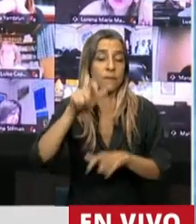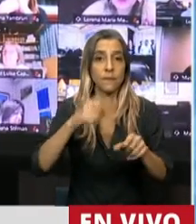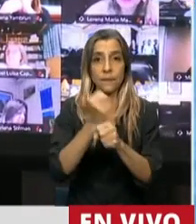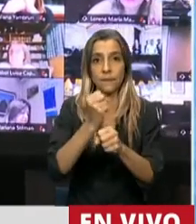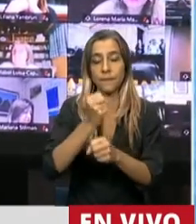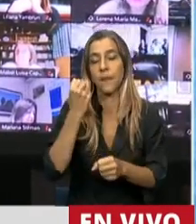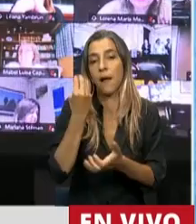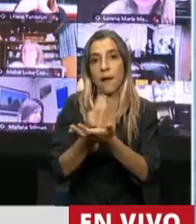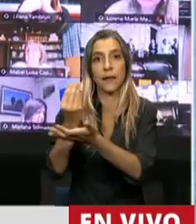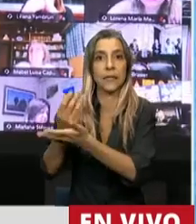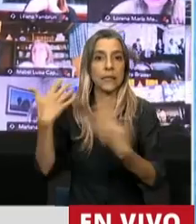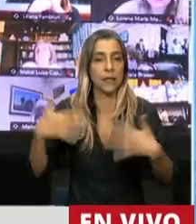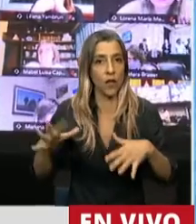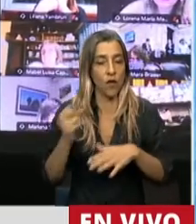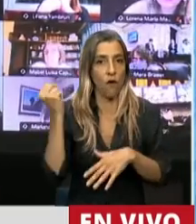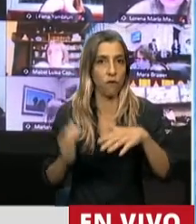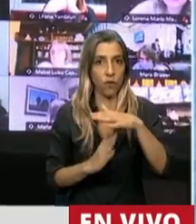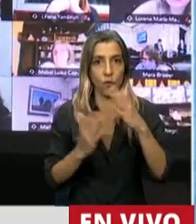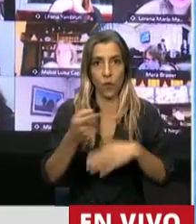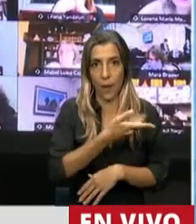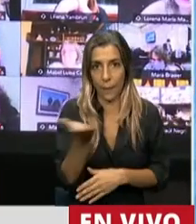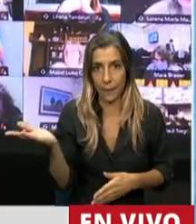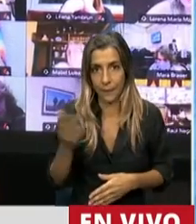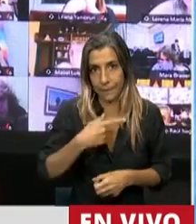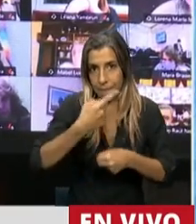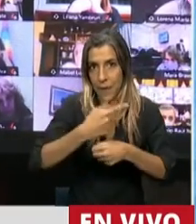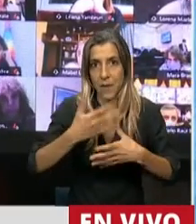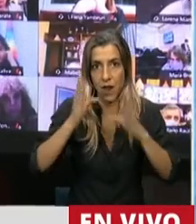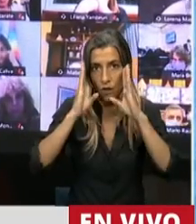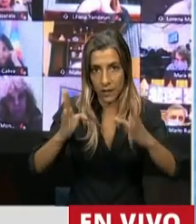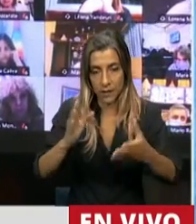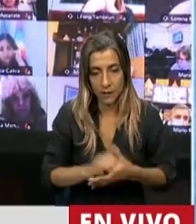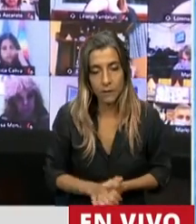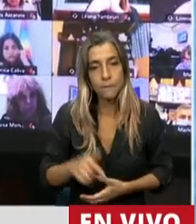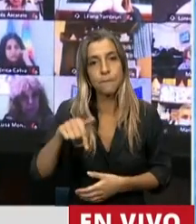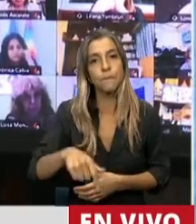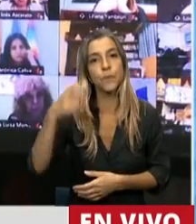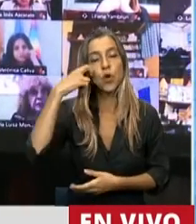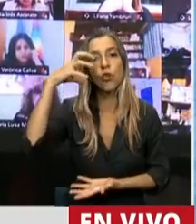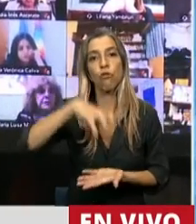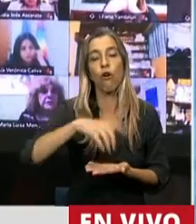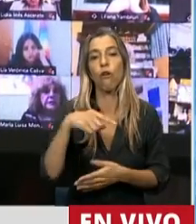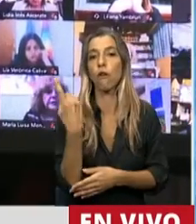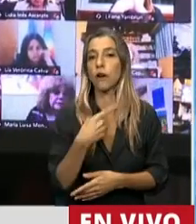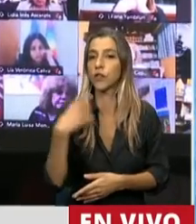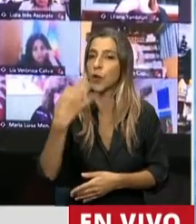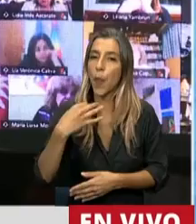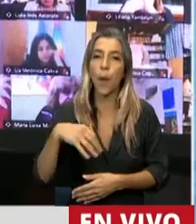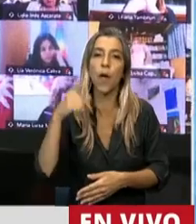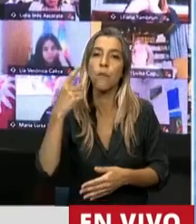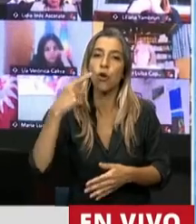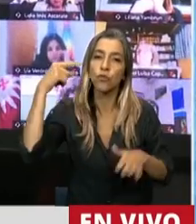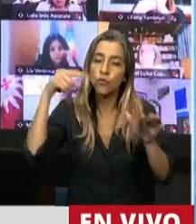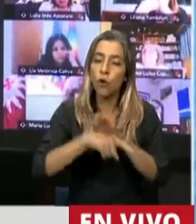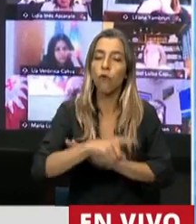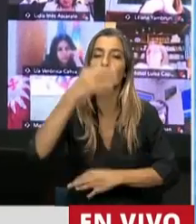Este Congreso se debe a una legislación profunda, sanitaria e integral que genere previsibilidad